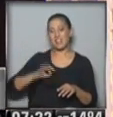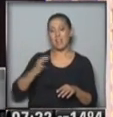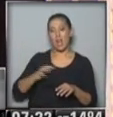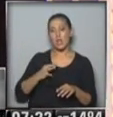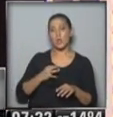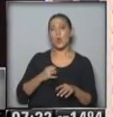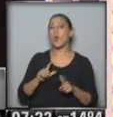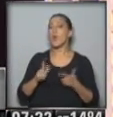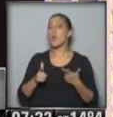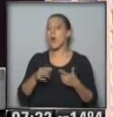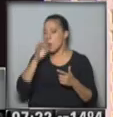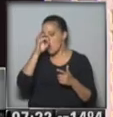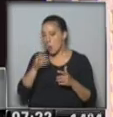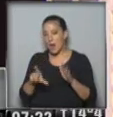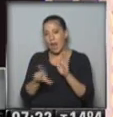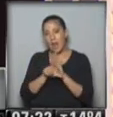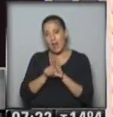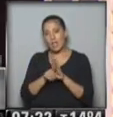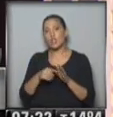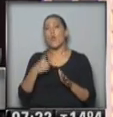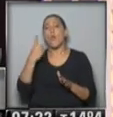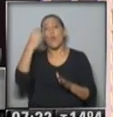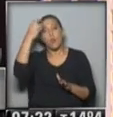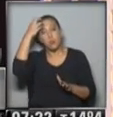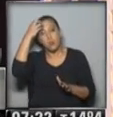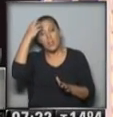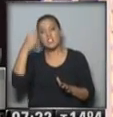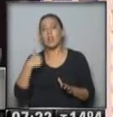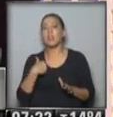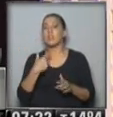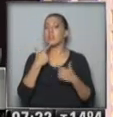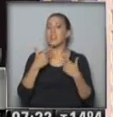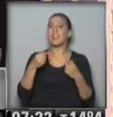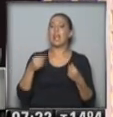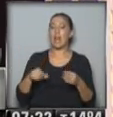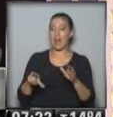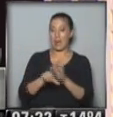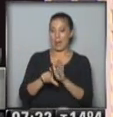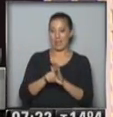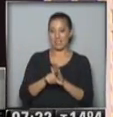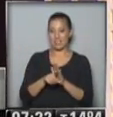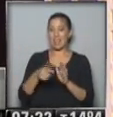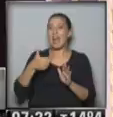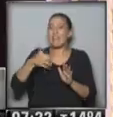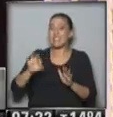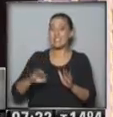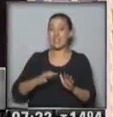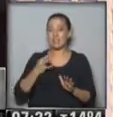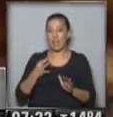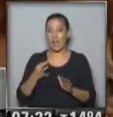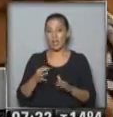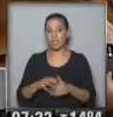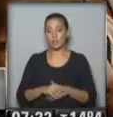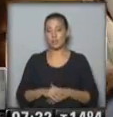una sola medida cautelar, ni un solo juez que declarara inconstitucional este decreto que durante 60 años